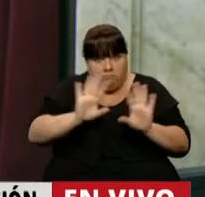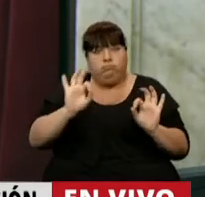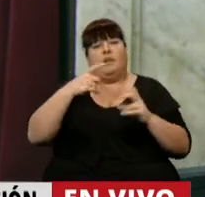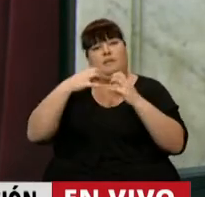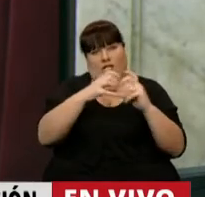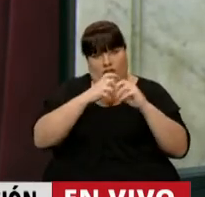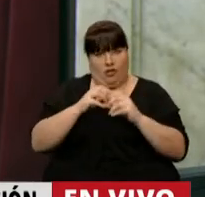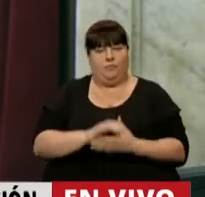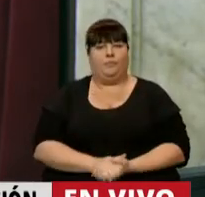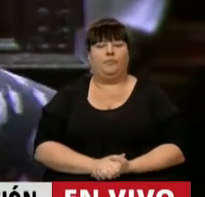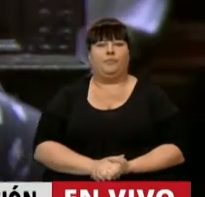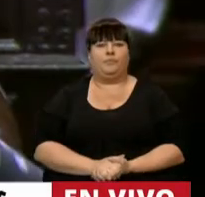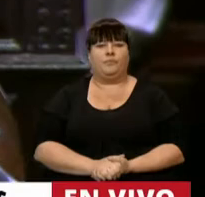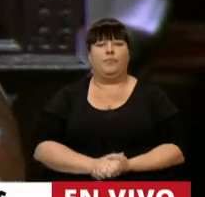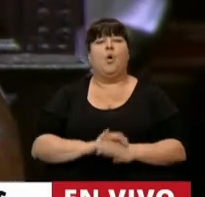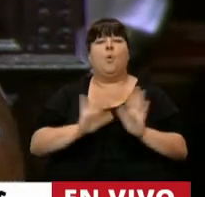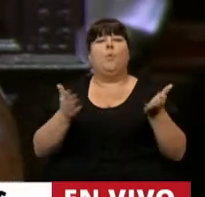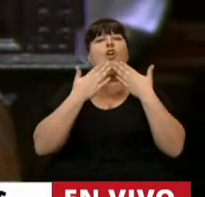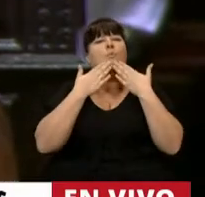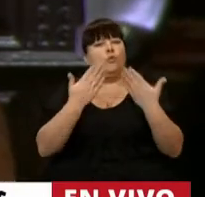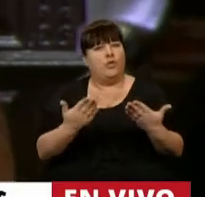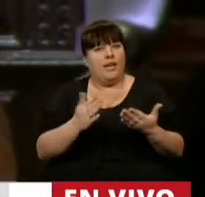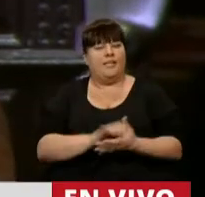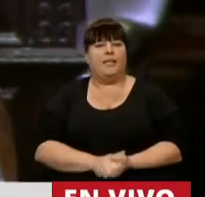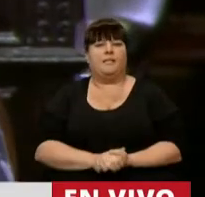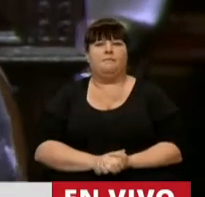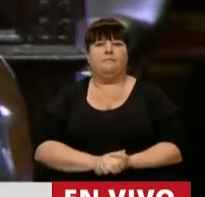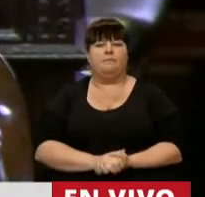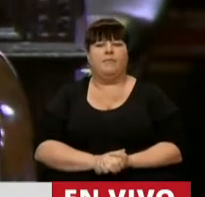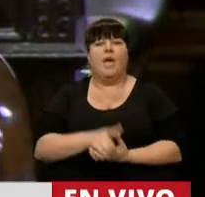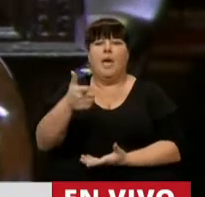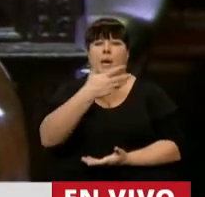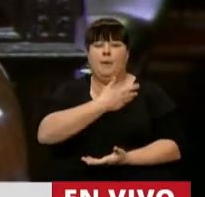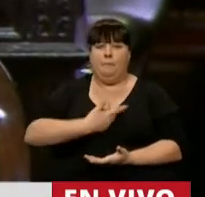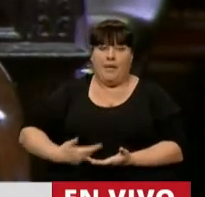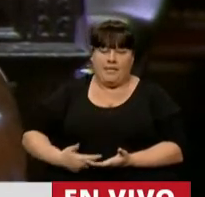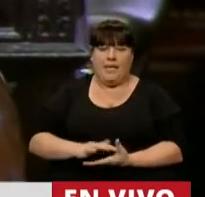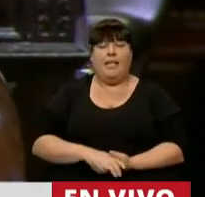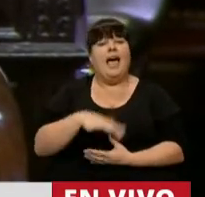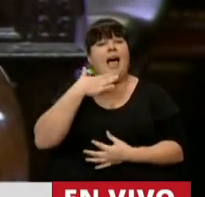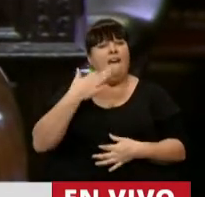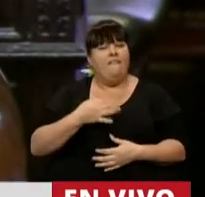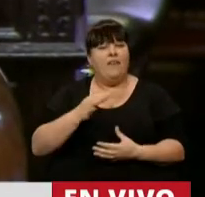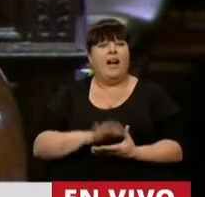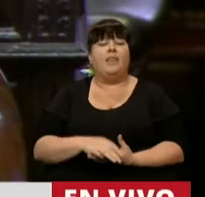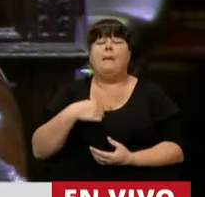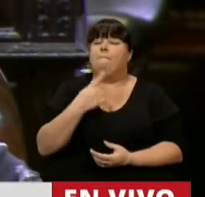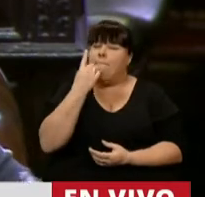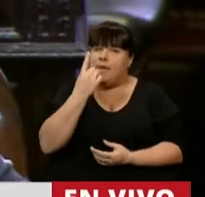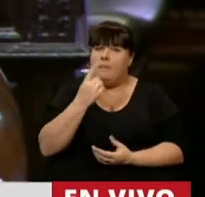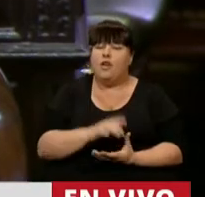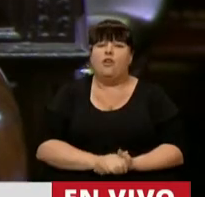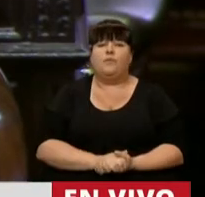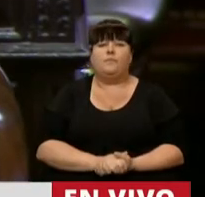la sesión. Bueno, muchas gracias, señor Presidente. Realmente, en primer lugar,